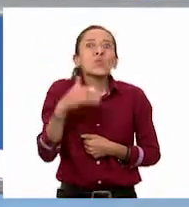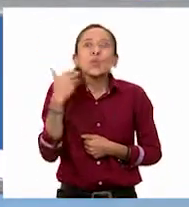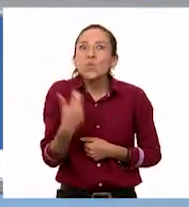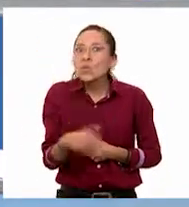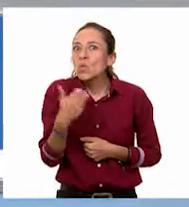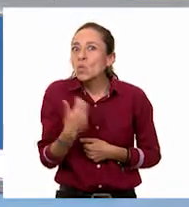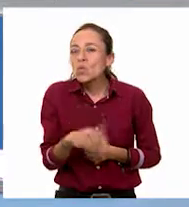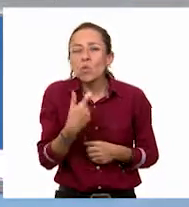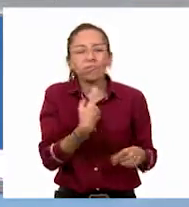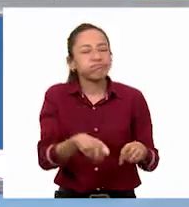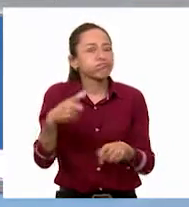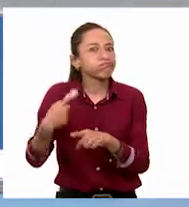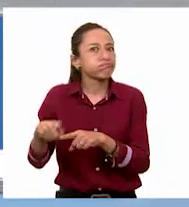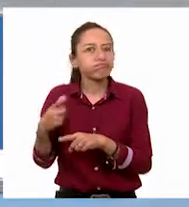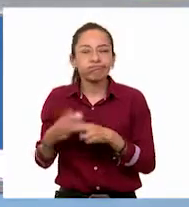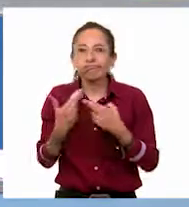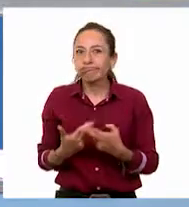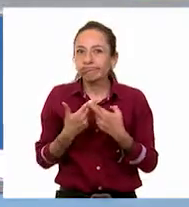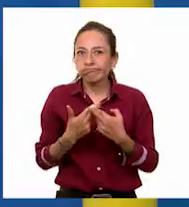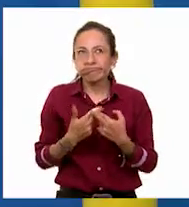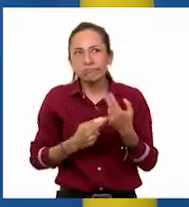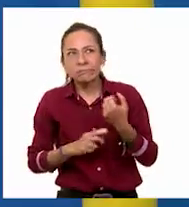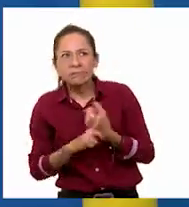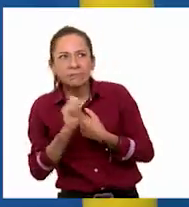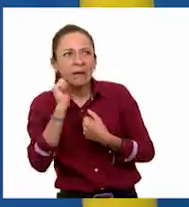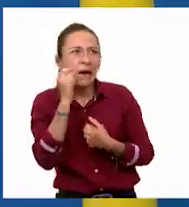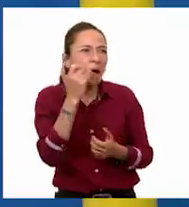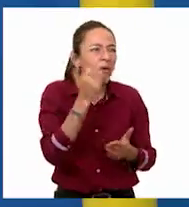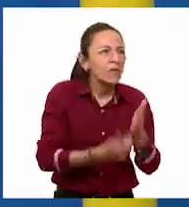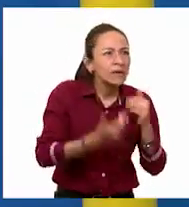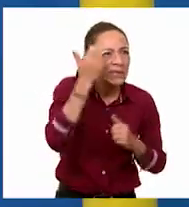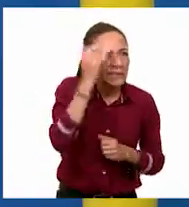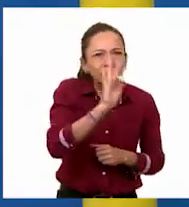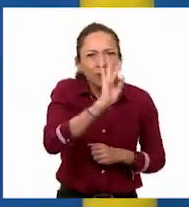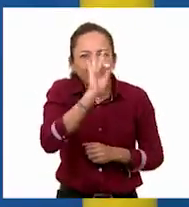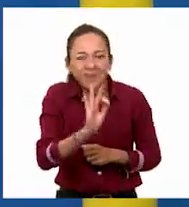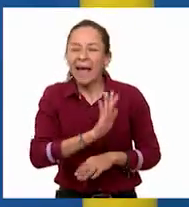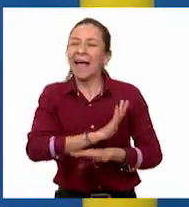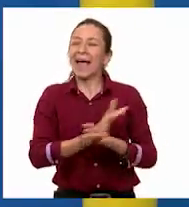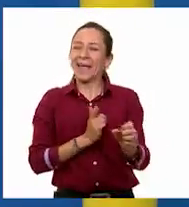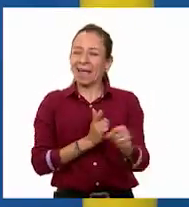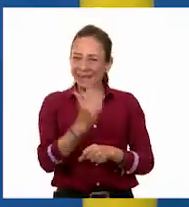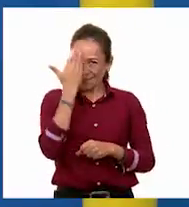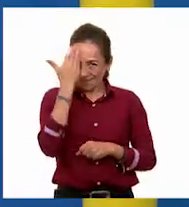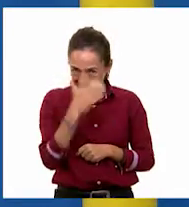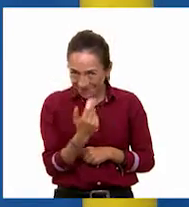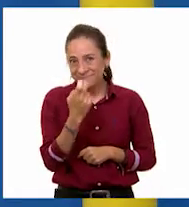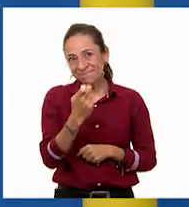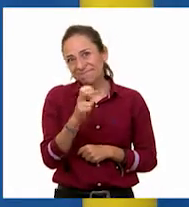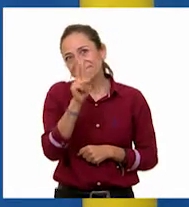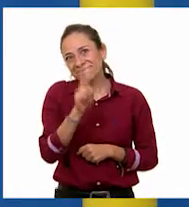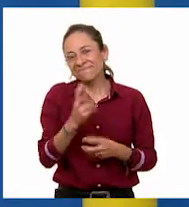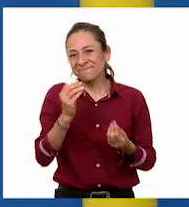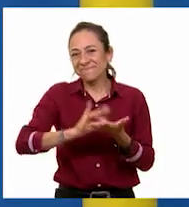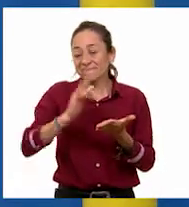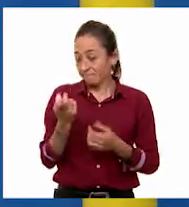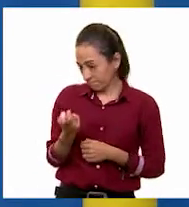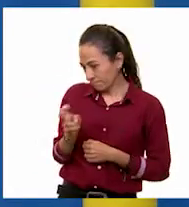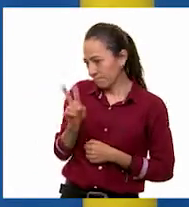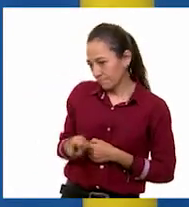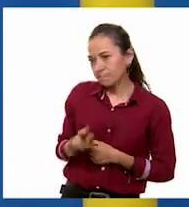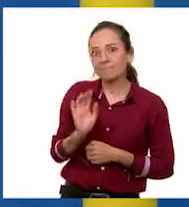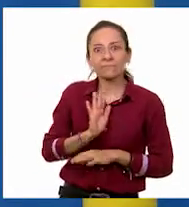resolver problemas de porcentajes, ¿verdad? Sí, Raúlito, yo también. Y de esta manera comprendí cómo aplicar el descuento que se otorga por